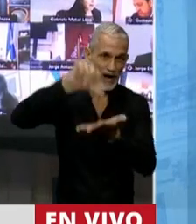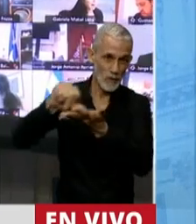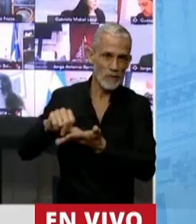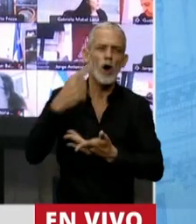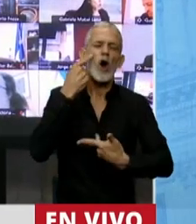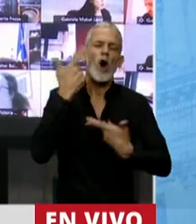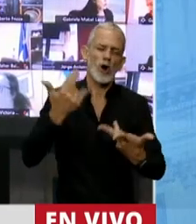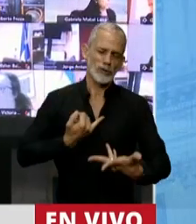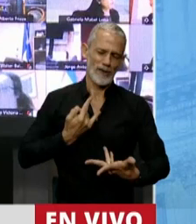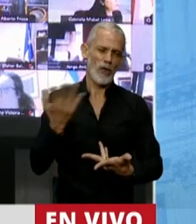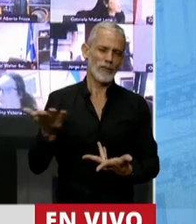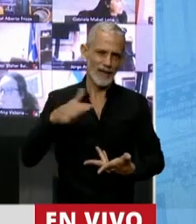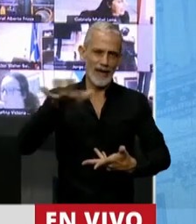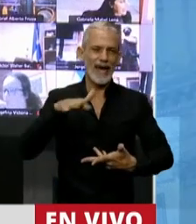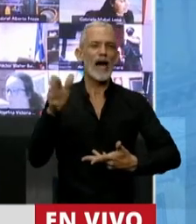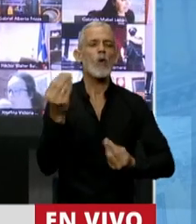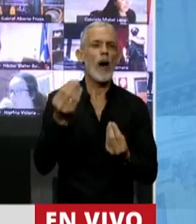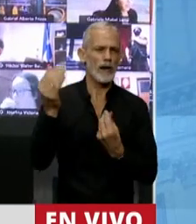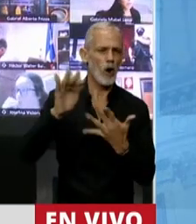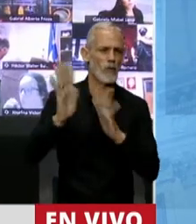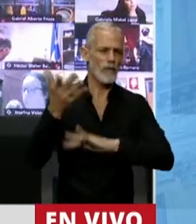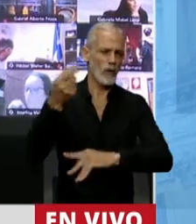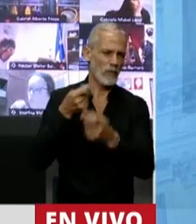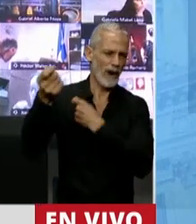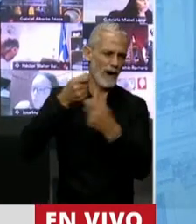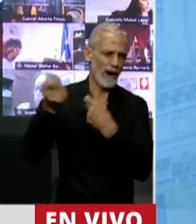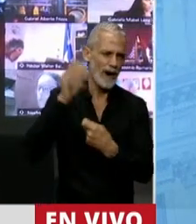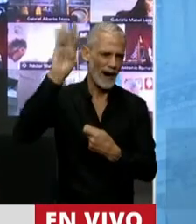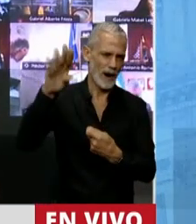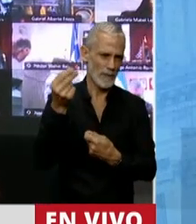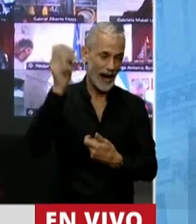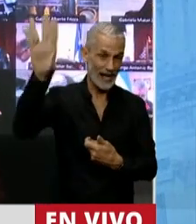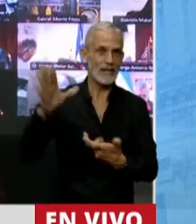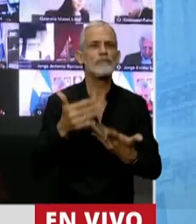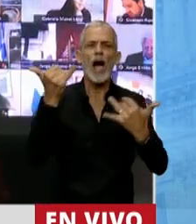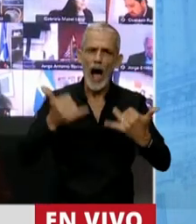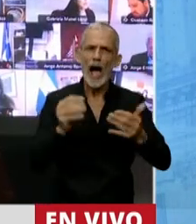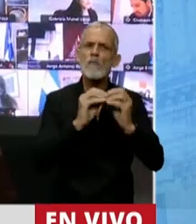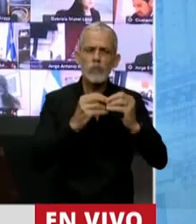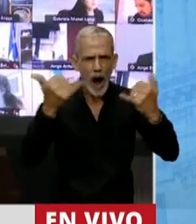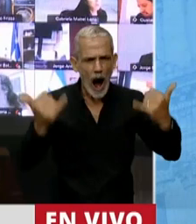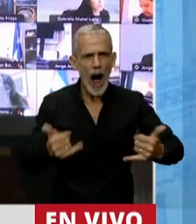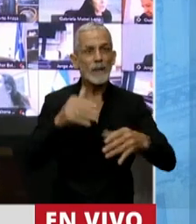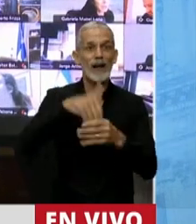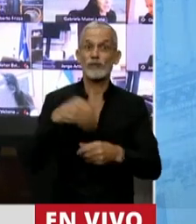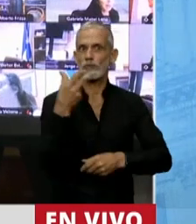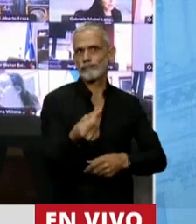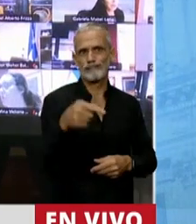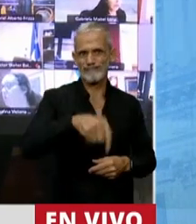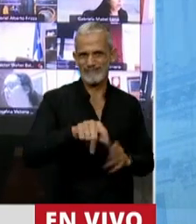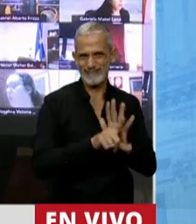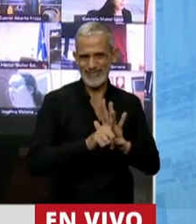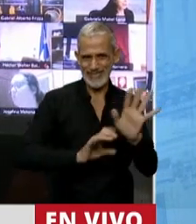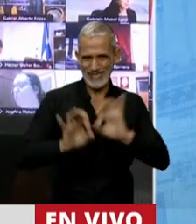conocen muy bien dónde queda y cómo se opera en ellos. Hay sobrados motivos, señor Presidente, para votar en contra